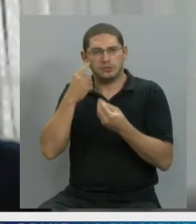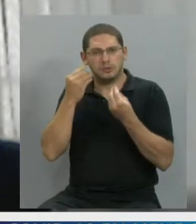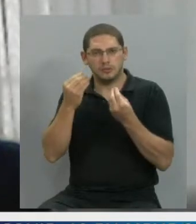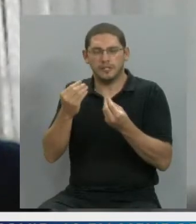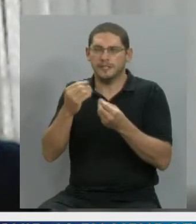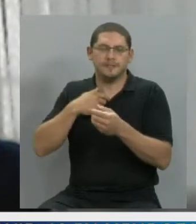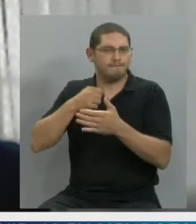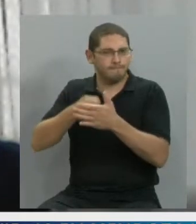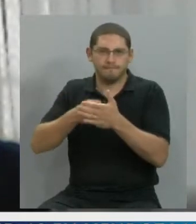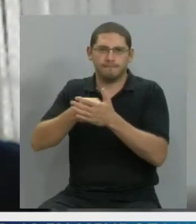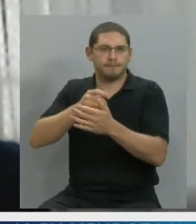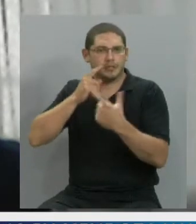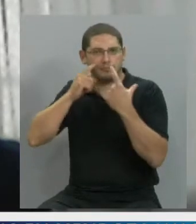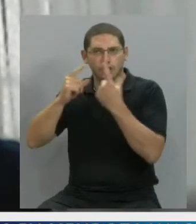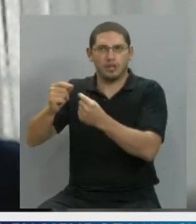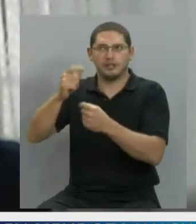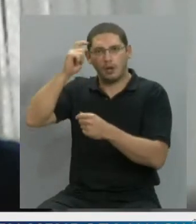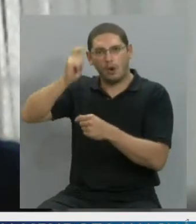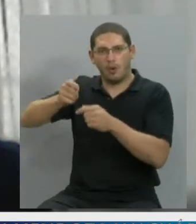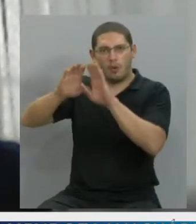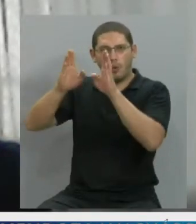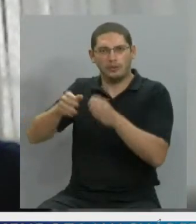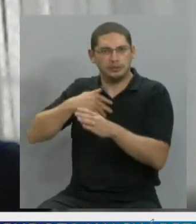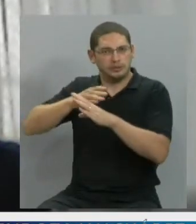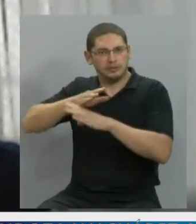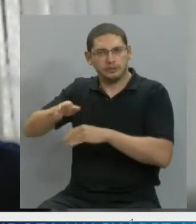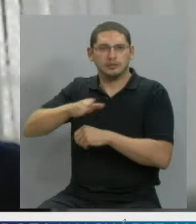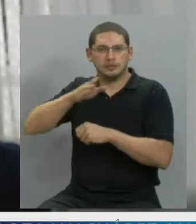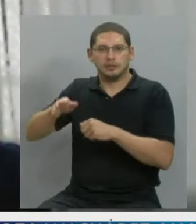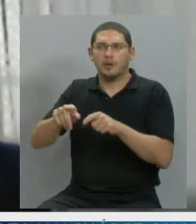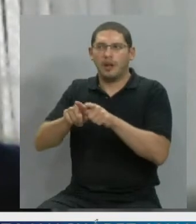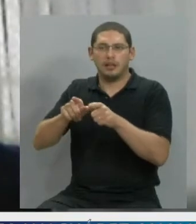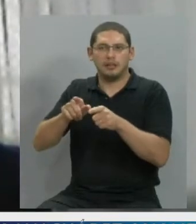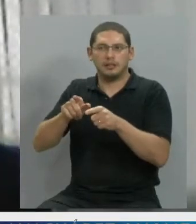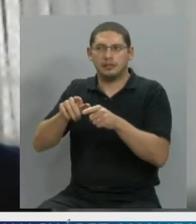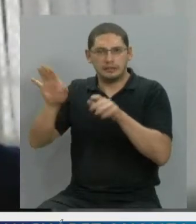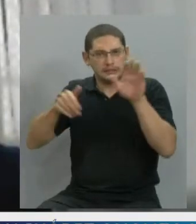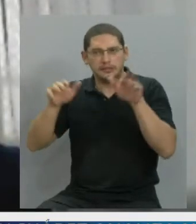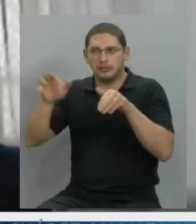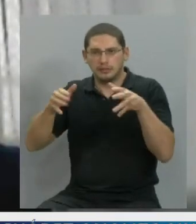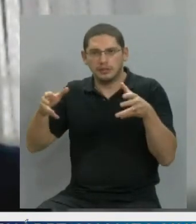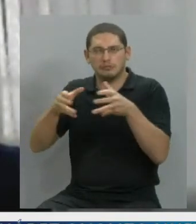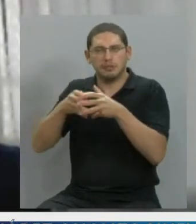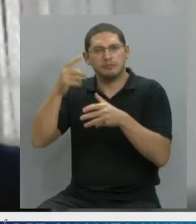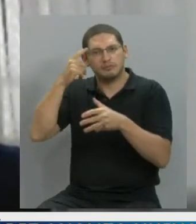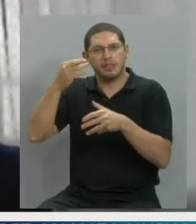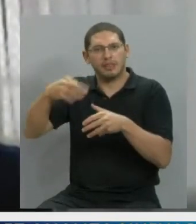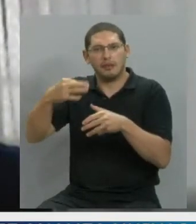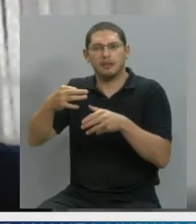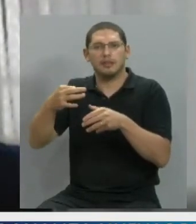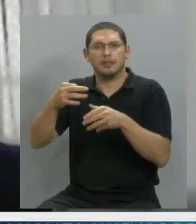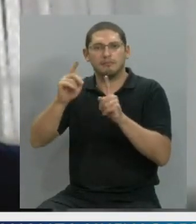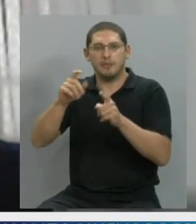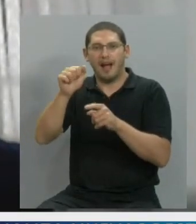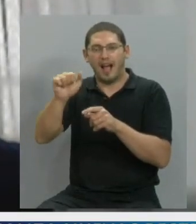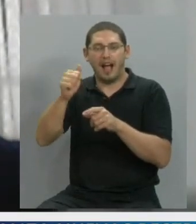la justicia y a la par, una lucha social para dar prevención y concientización sobre accidente